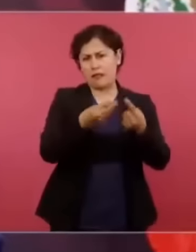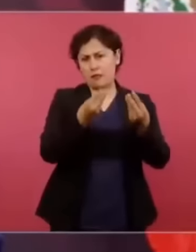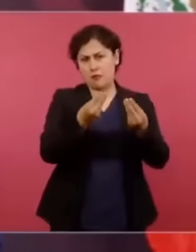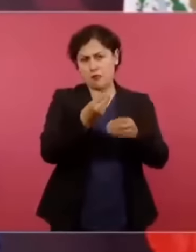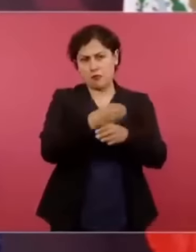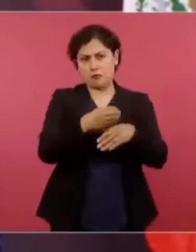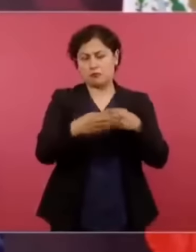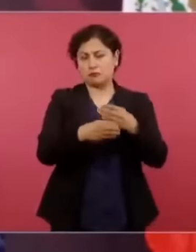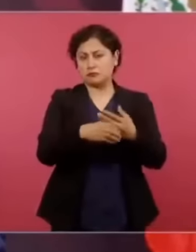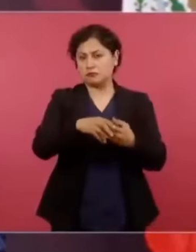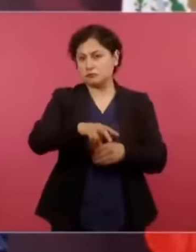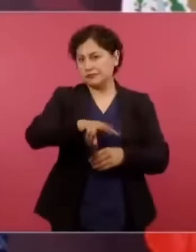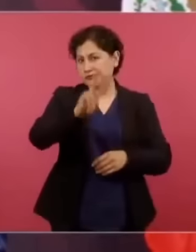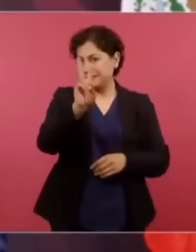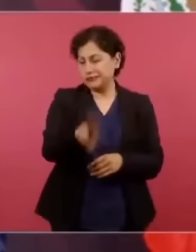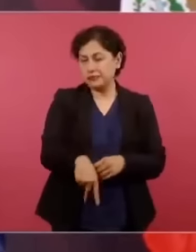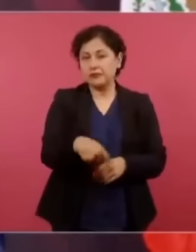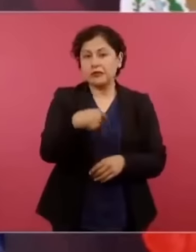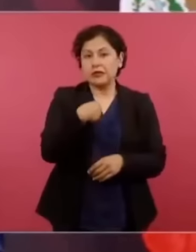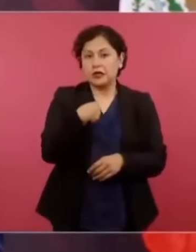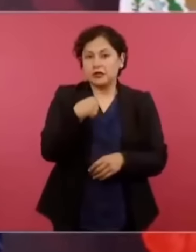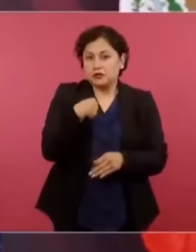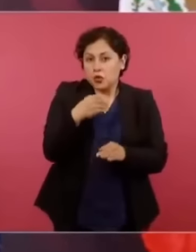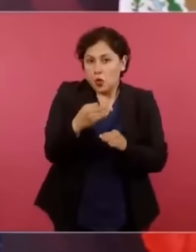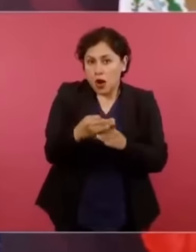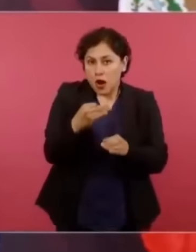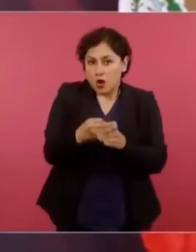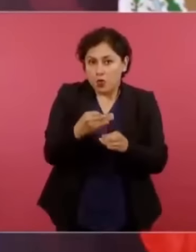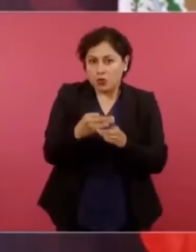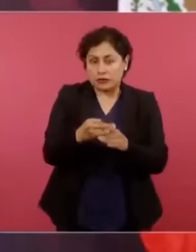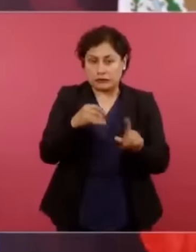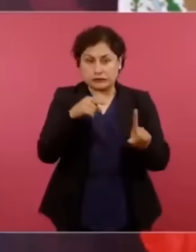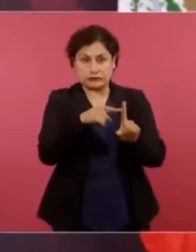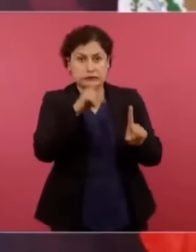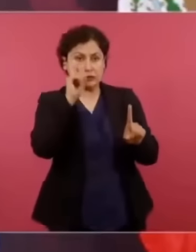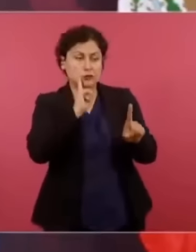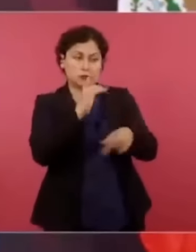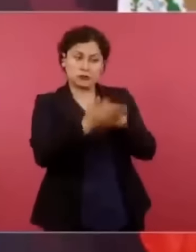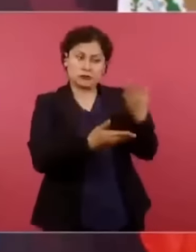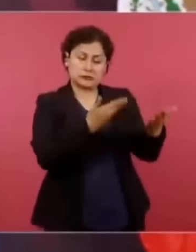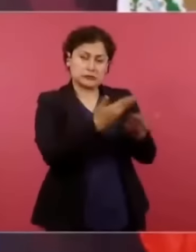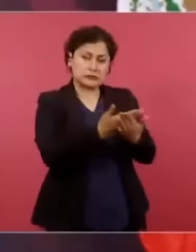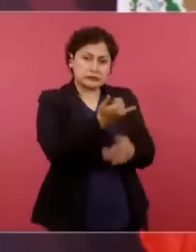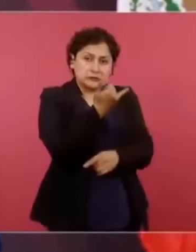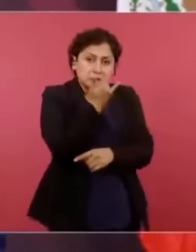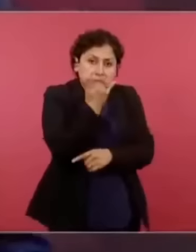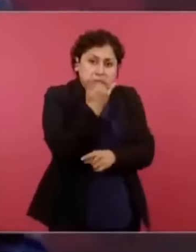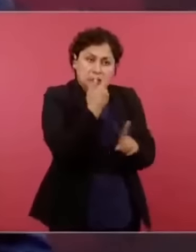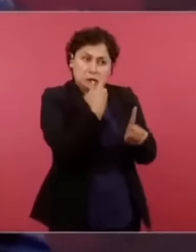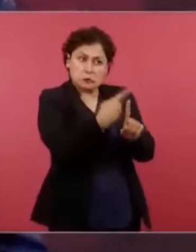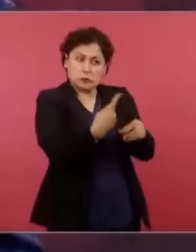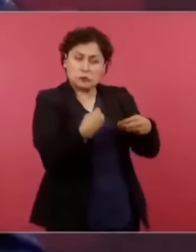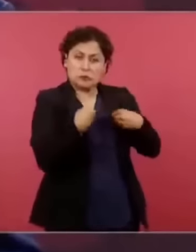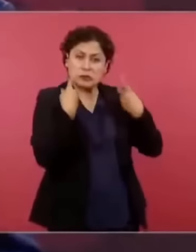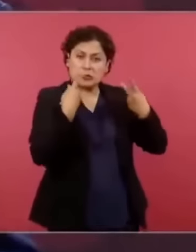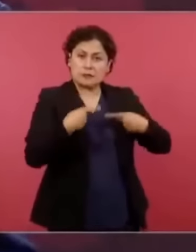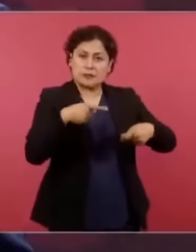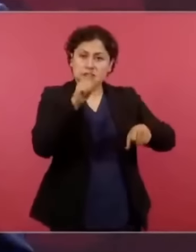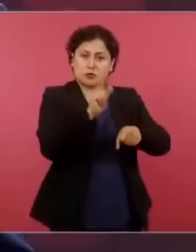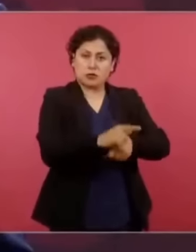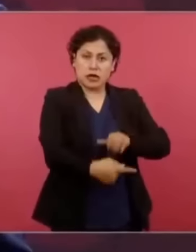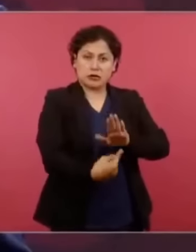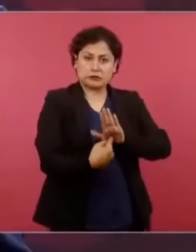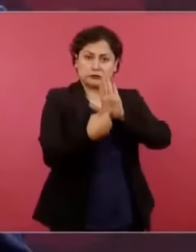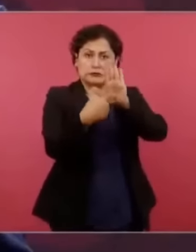disculpas por tratar estos asuntos de tipo personal, pero él y ella debe de comprender, y ahorita voy a decir también por qué